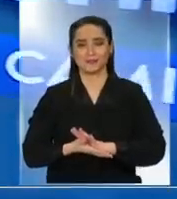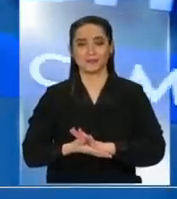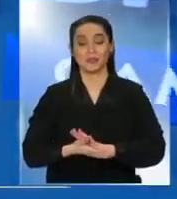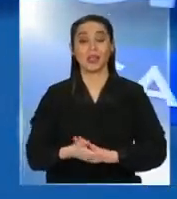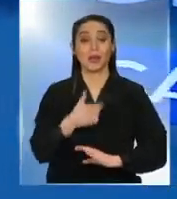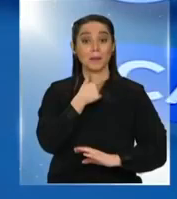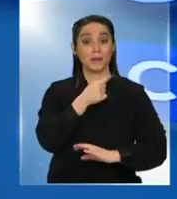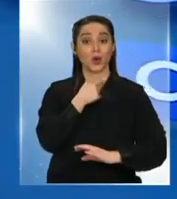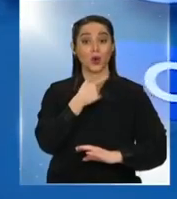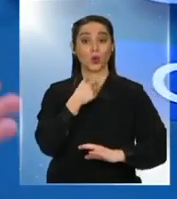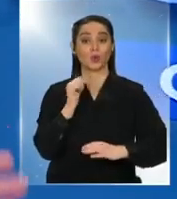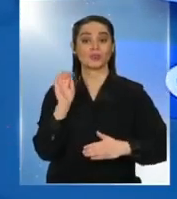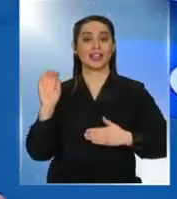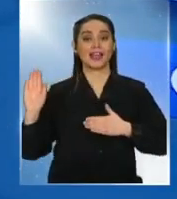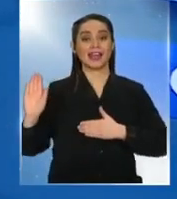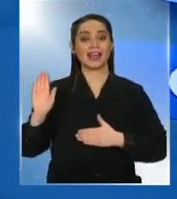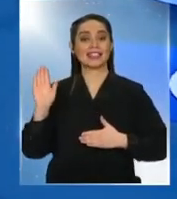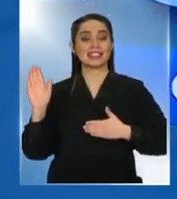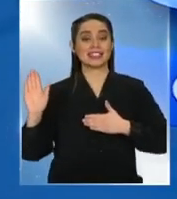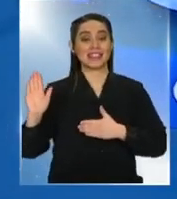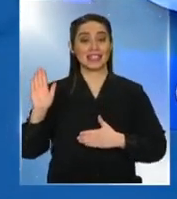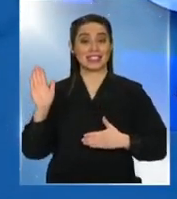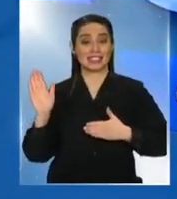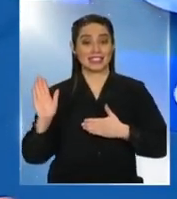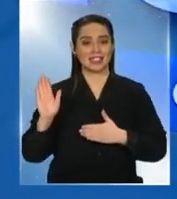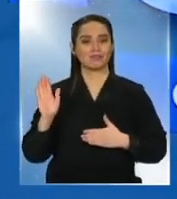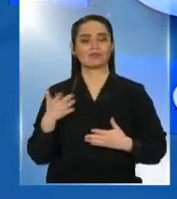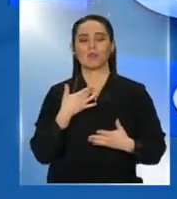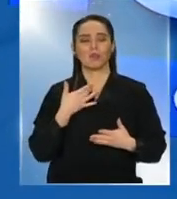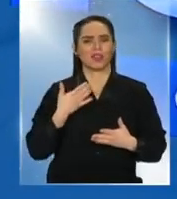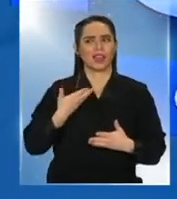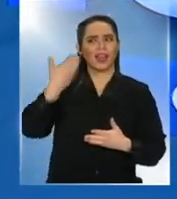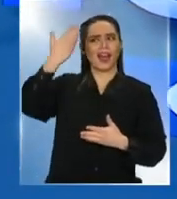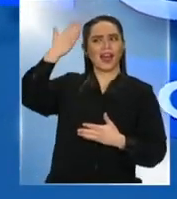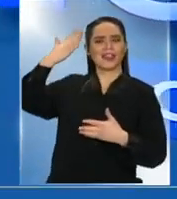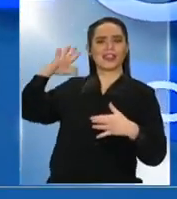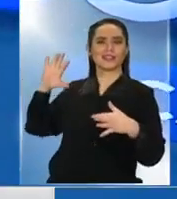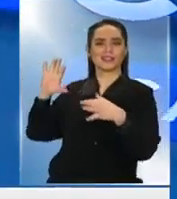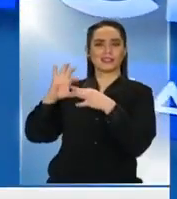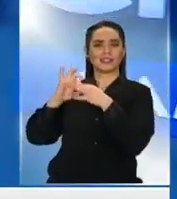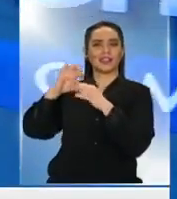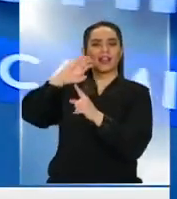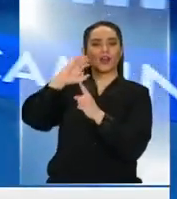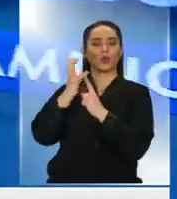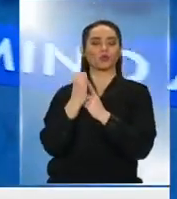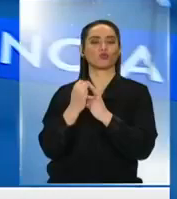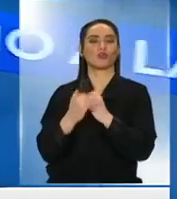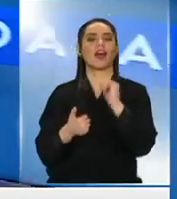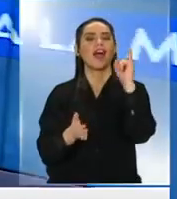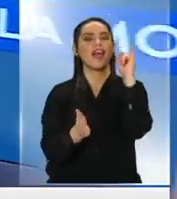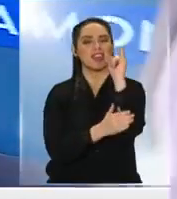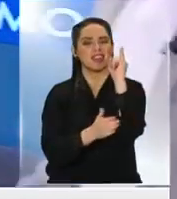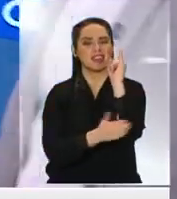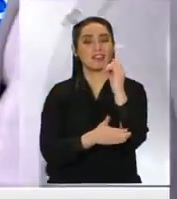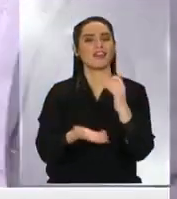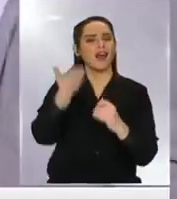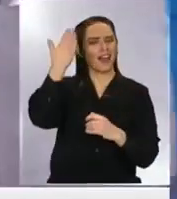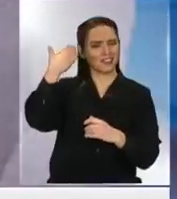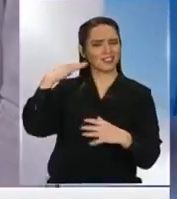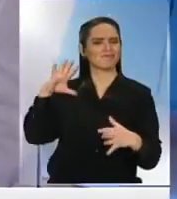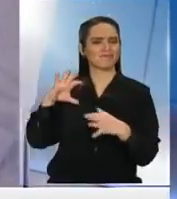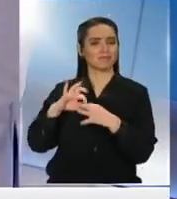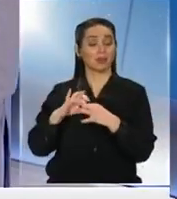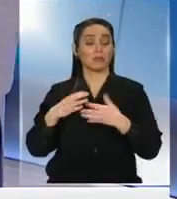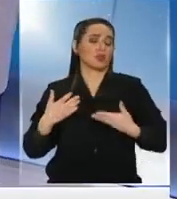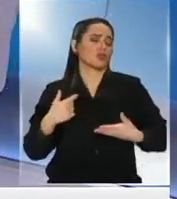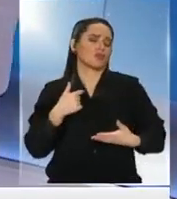Me gusta más la salsa porque en la época mía la salsa estaba más ligada a la cultura izquierda. Pero bailo de todo. Sí. Bailo de todo. ¿Es que te